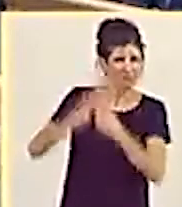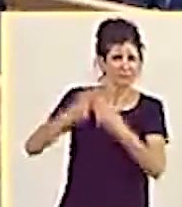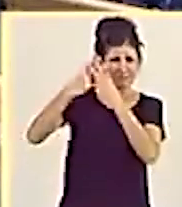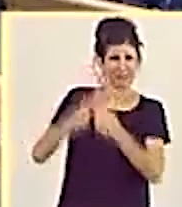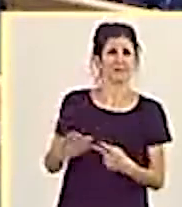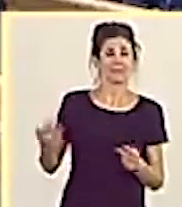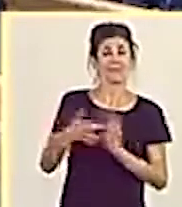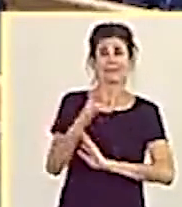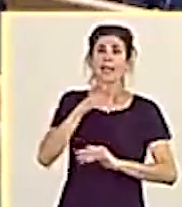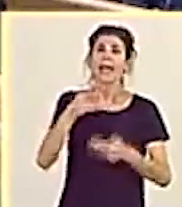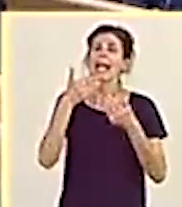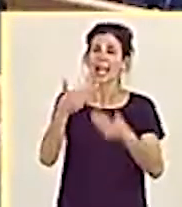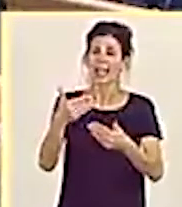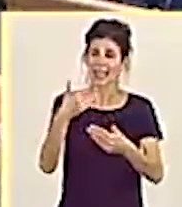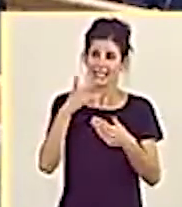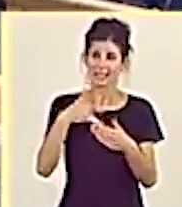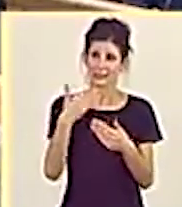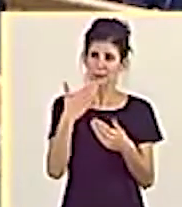Gracias,